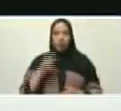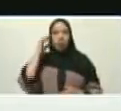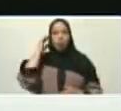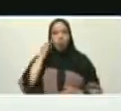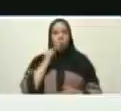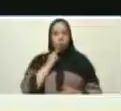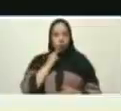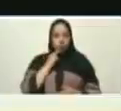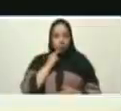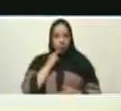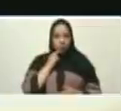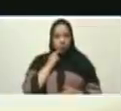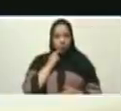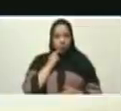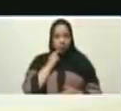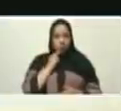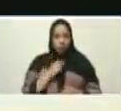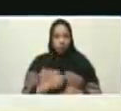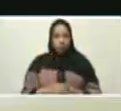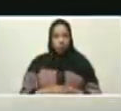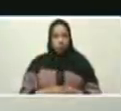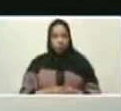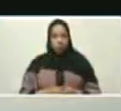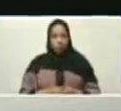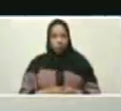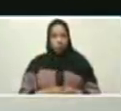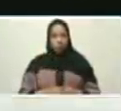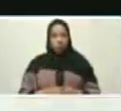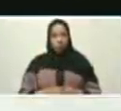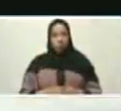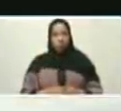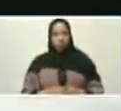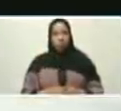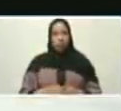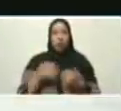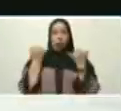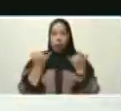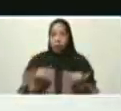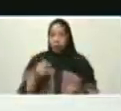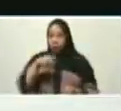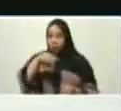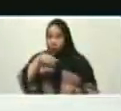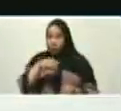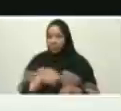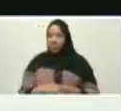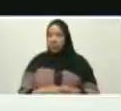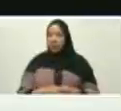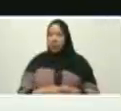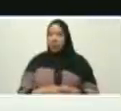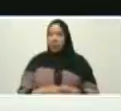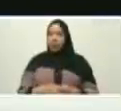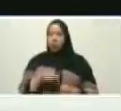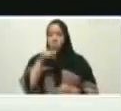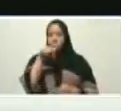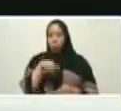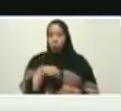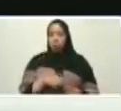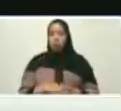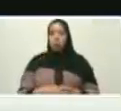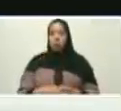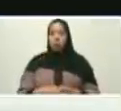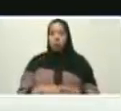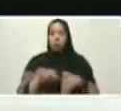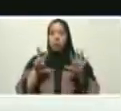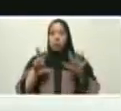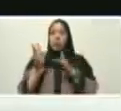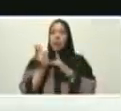y nos venimos al presente y hoy 7